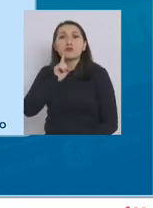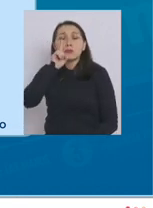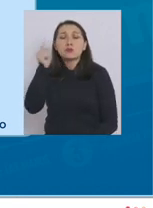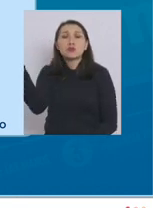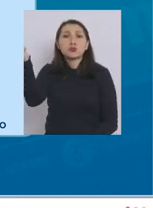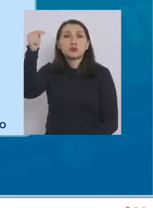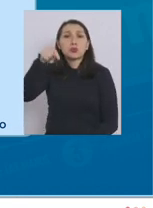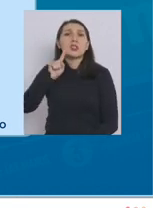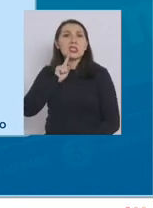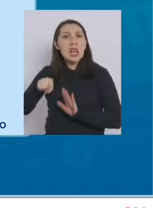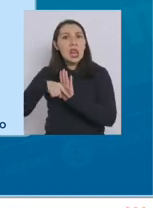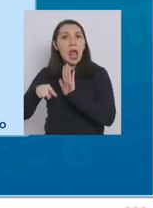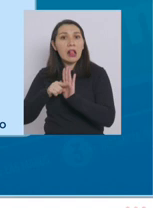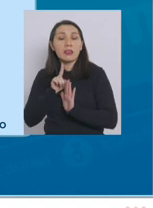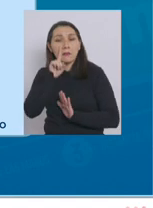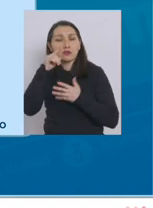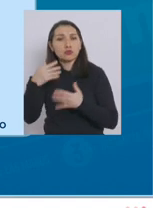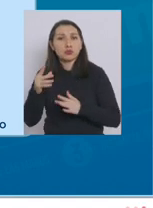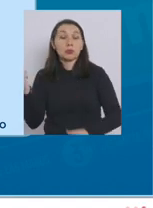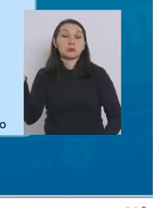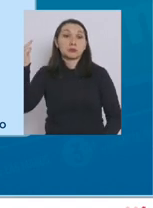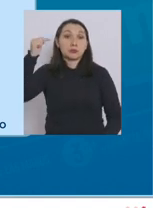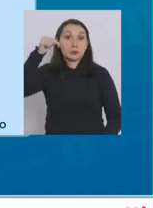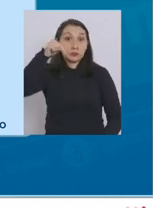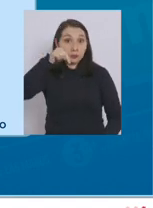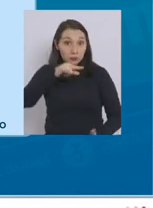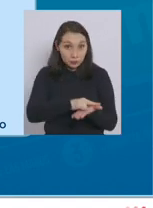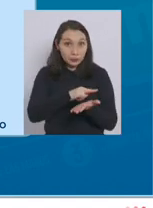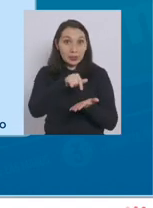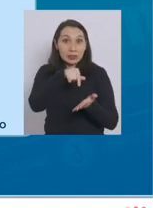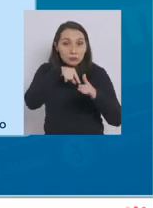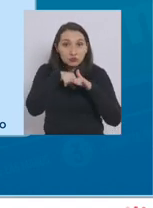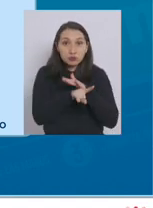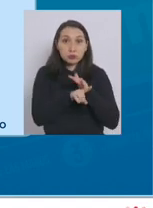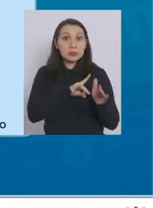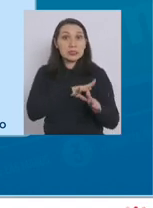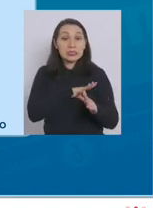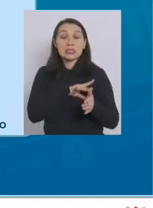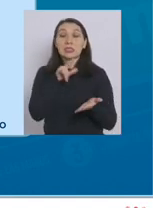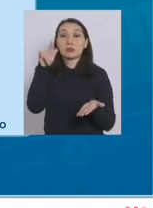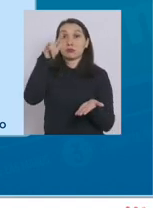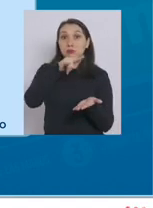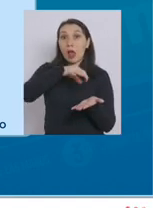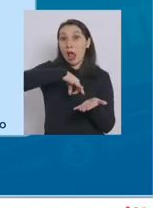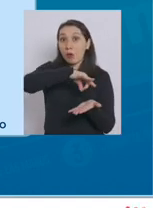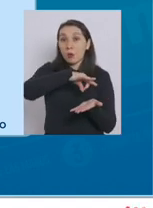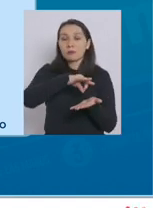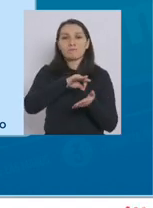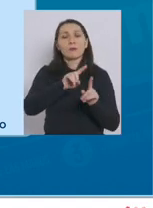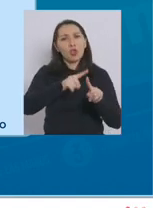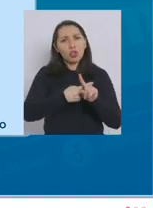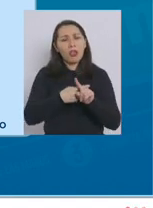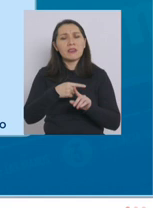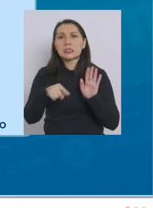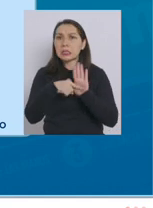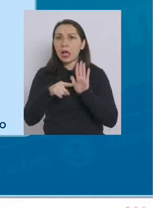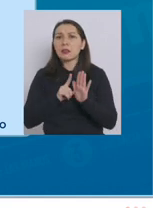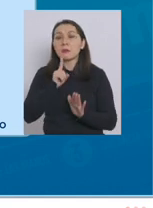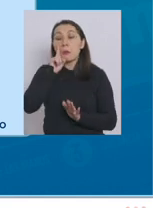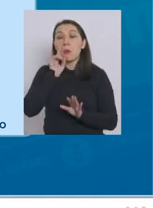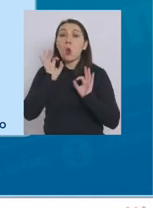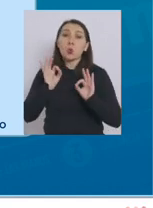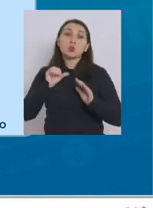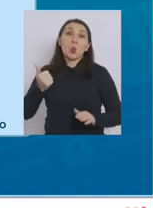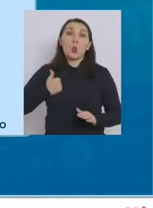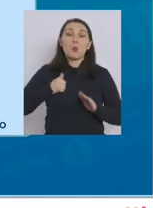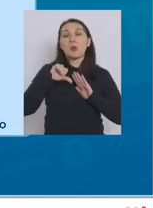negativo, que en la PCR que se toma al ingresar en el aeropuerto volvió a ser negativo. Ella se encontraba realizando